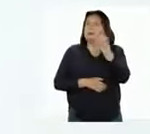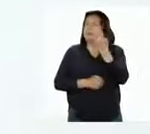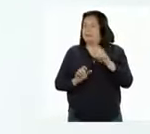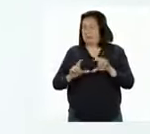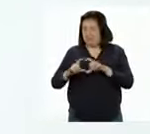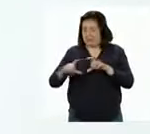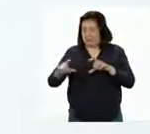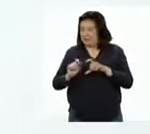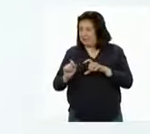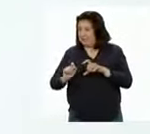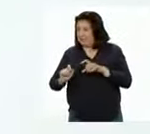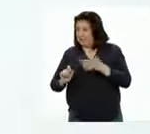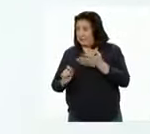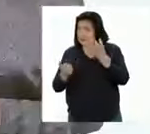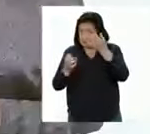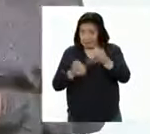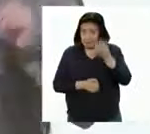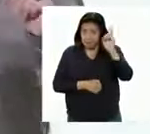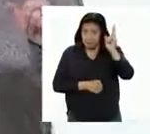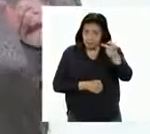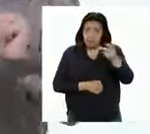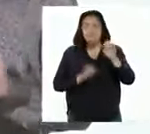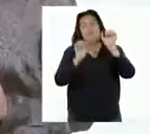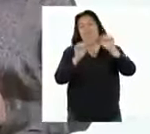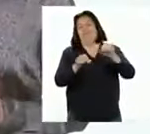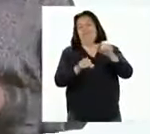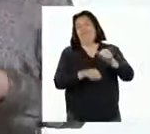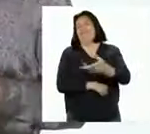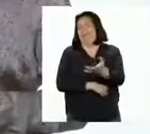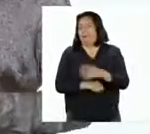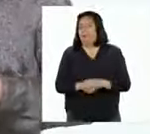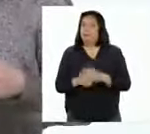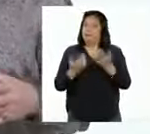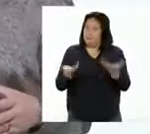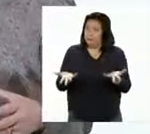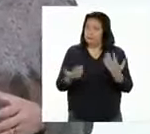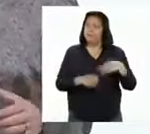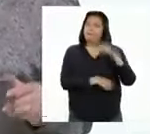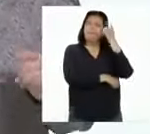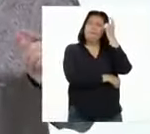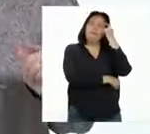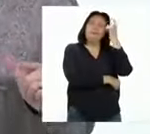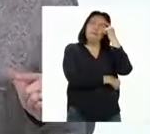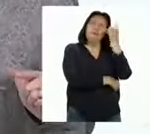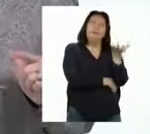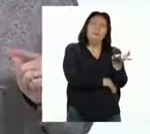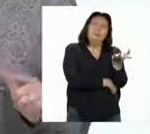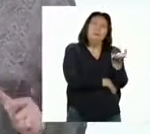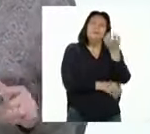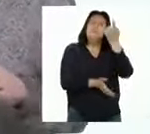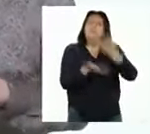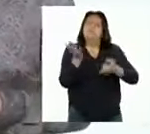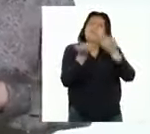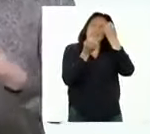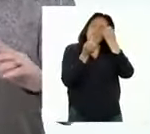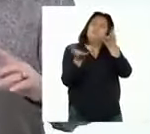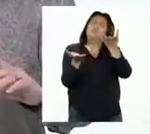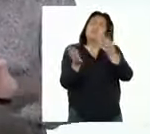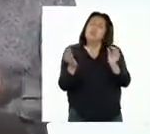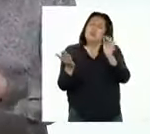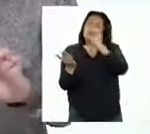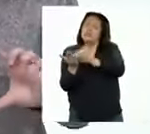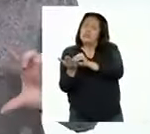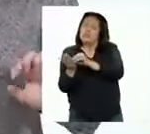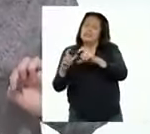tarjetas para el juego. ¿Verdad, profesora? Así es, Patti. Ahora pensemos, ¿qué información debemos